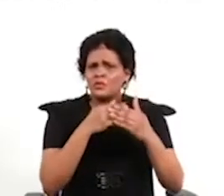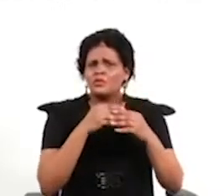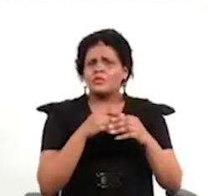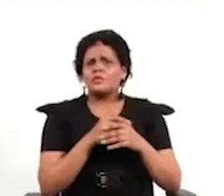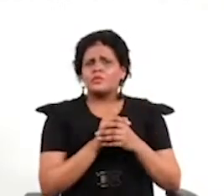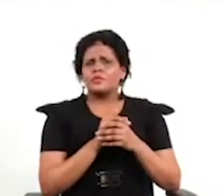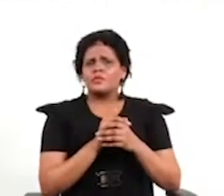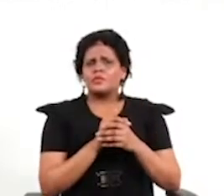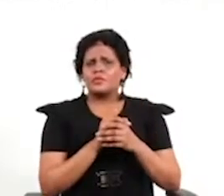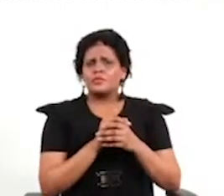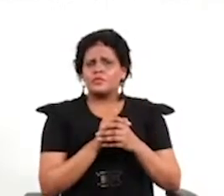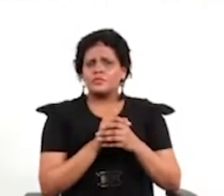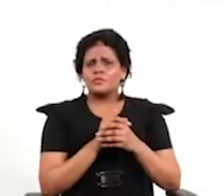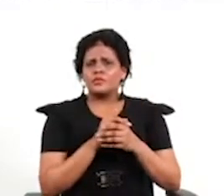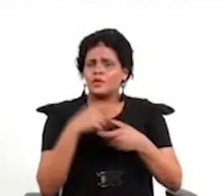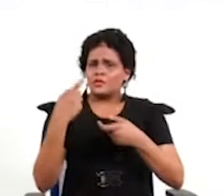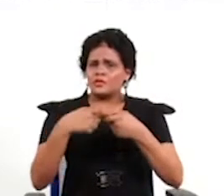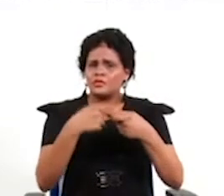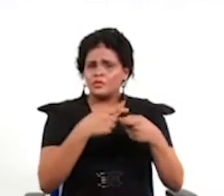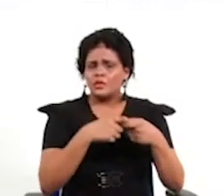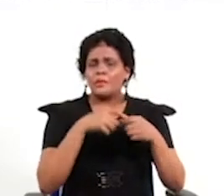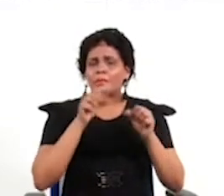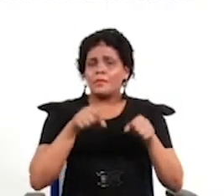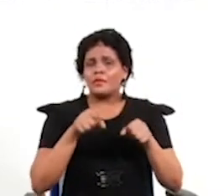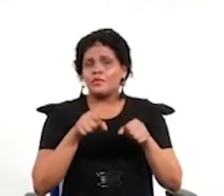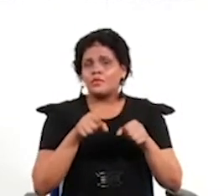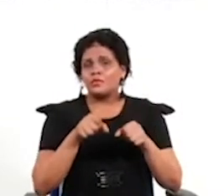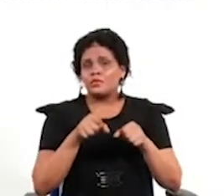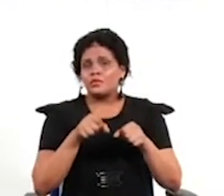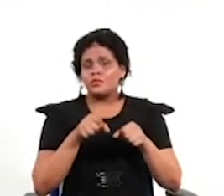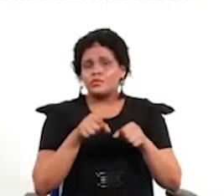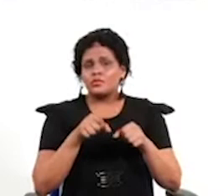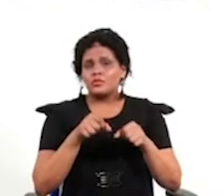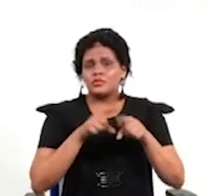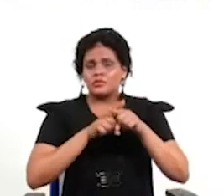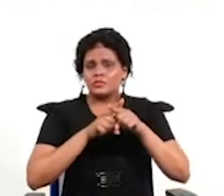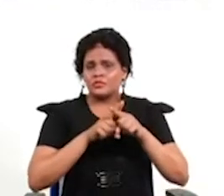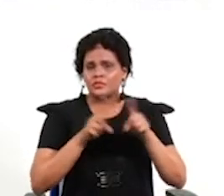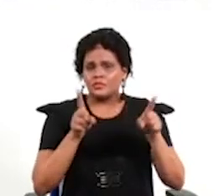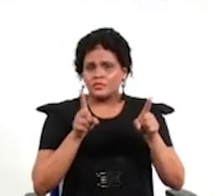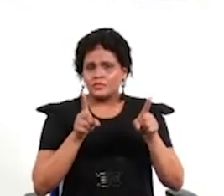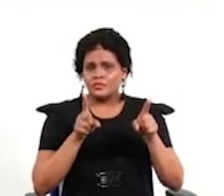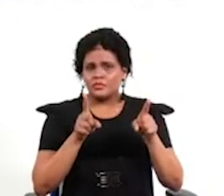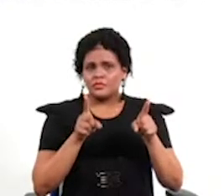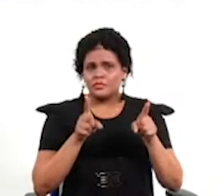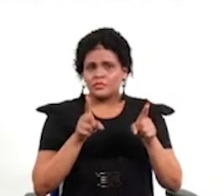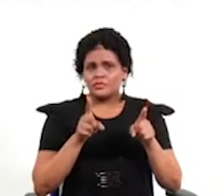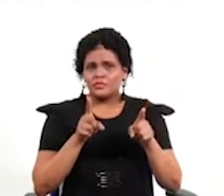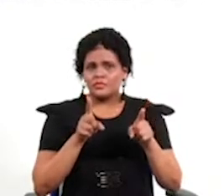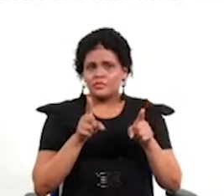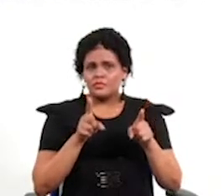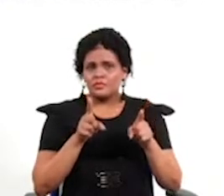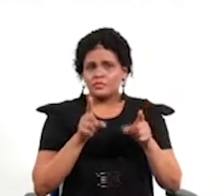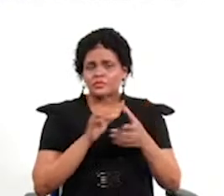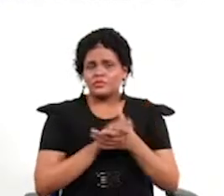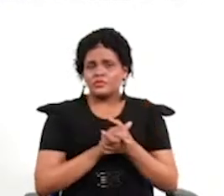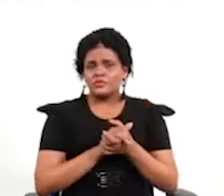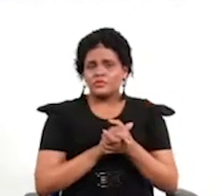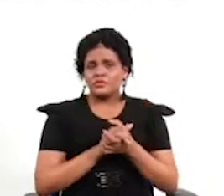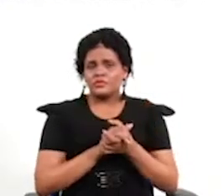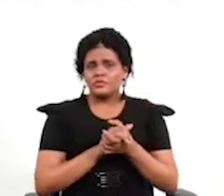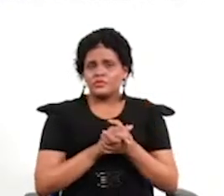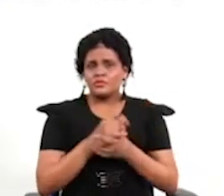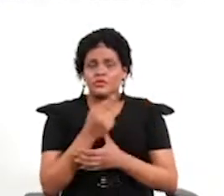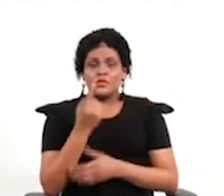es un parlamento electo que tiene la atribución, pudiera tomar la decisión, pero había